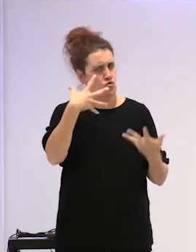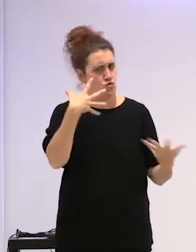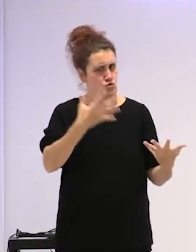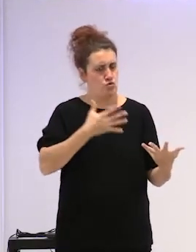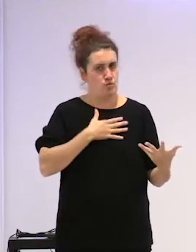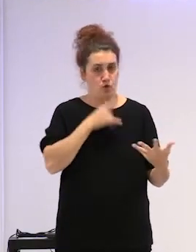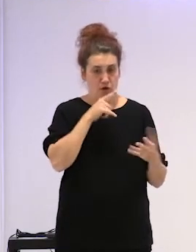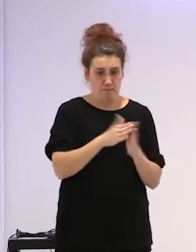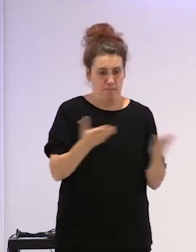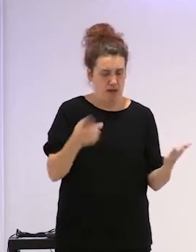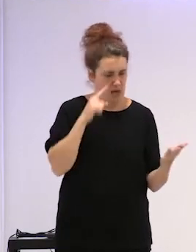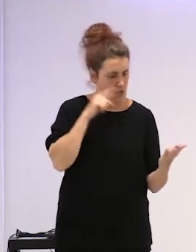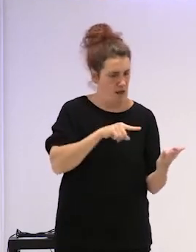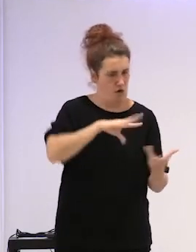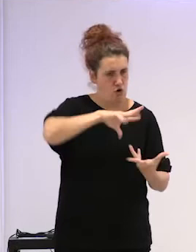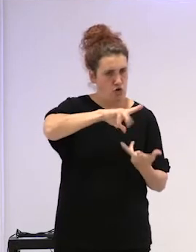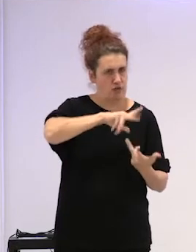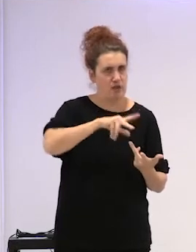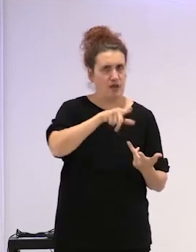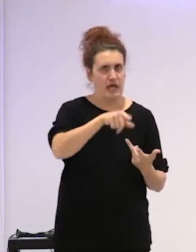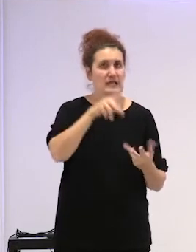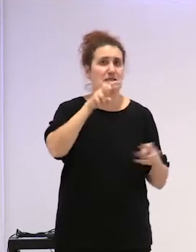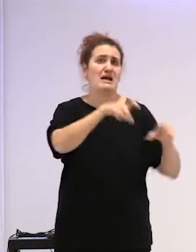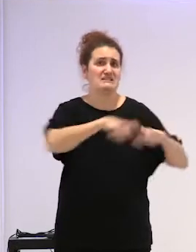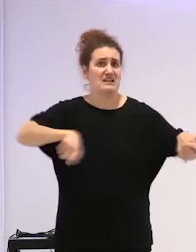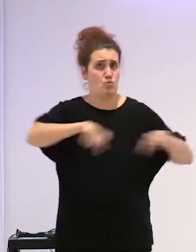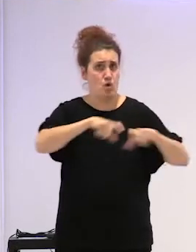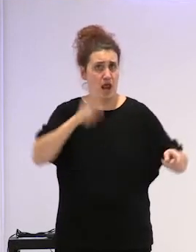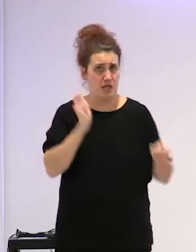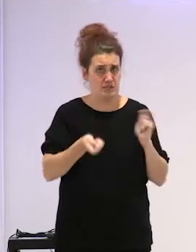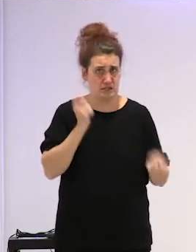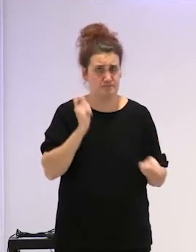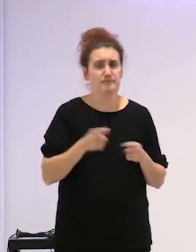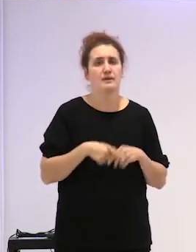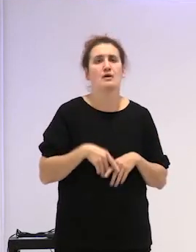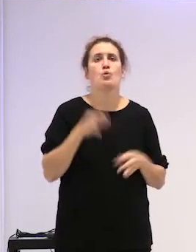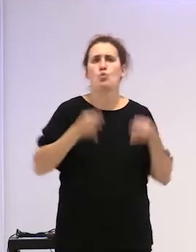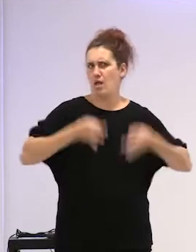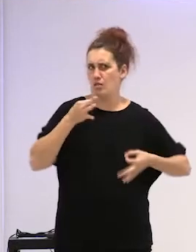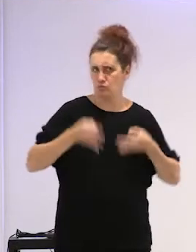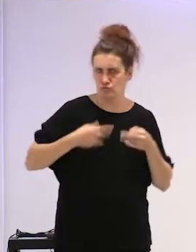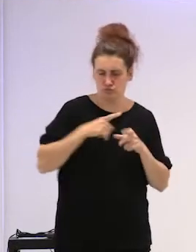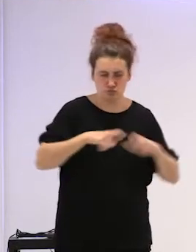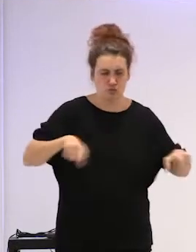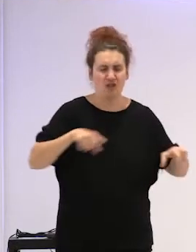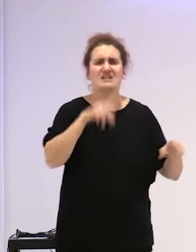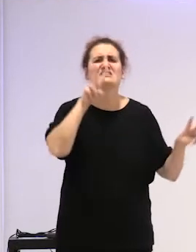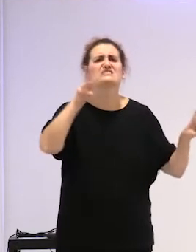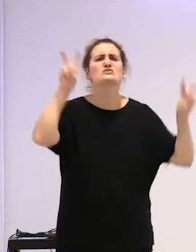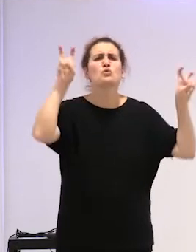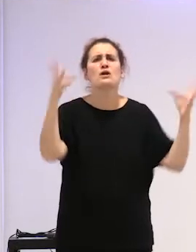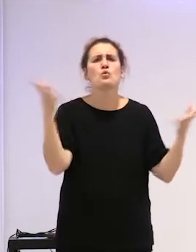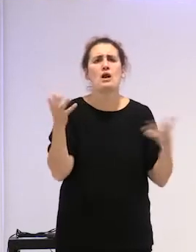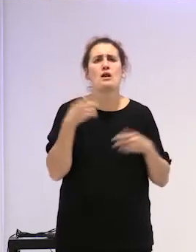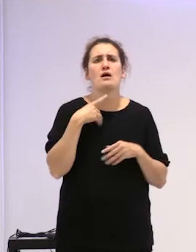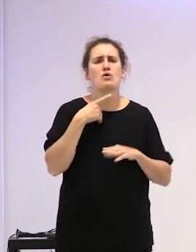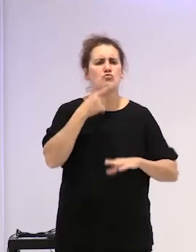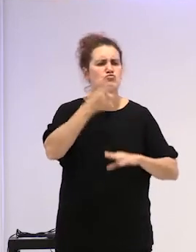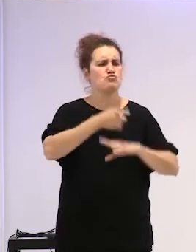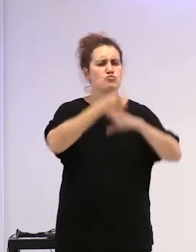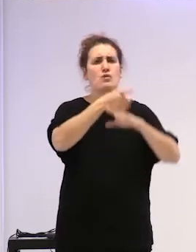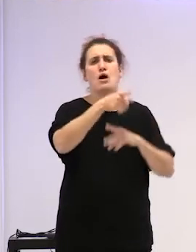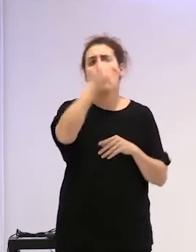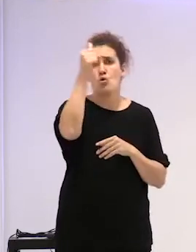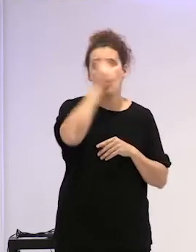tira esa página, una noticia de tribunales, de los juzgados. El titular era que condenaban a un hombre